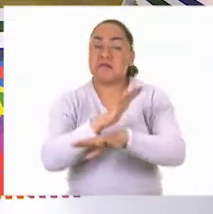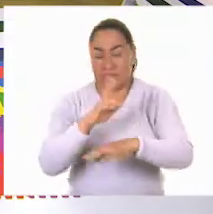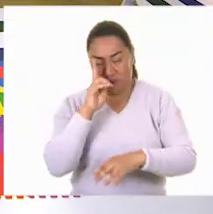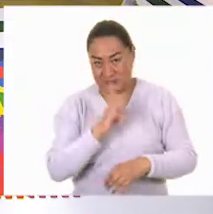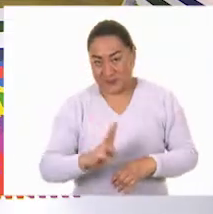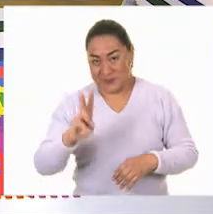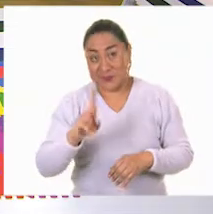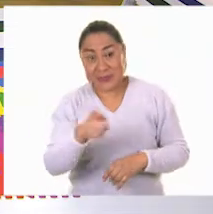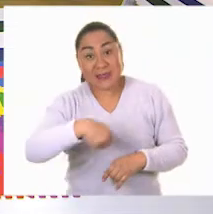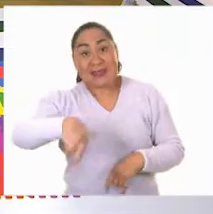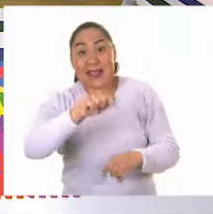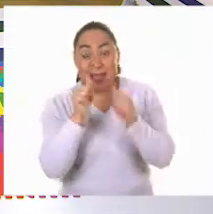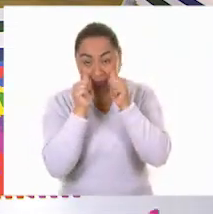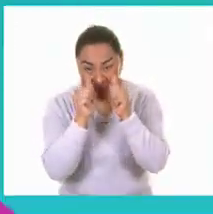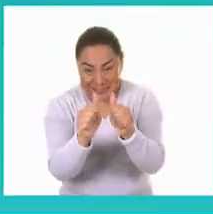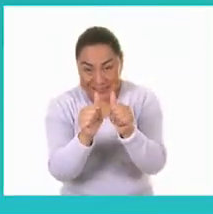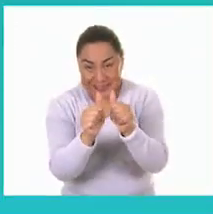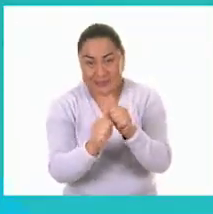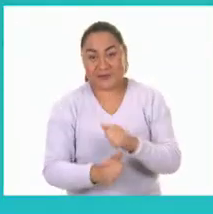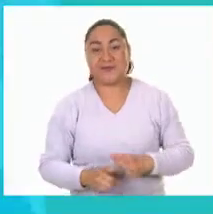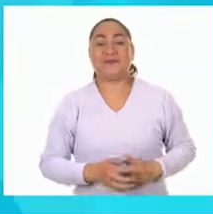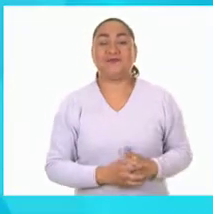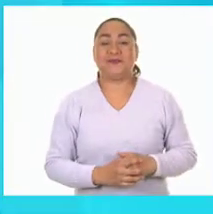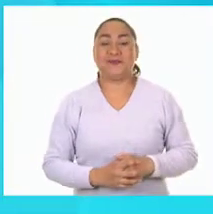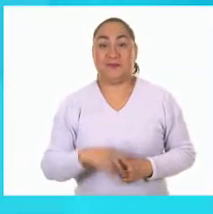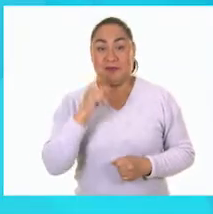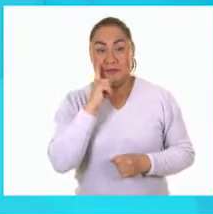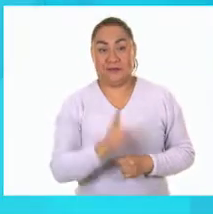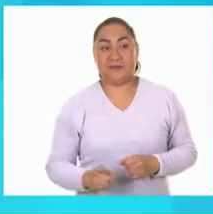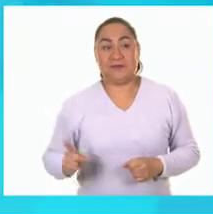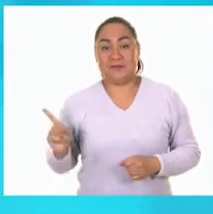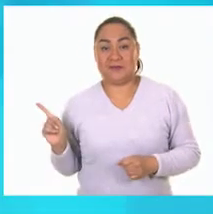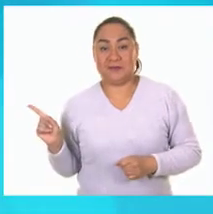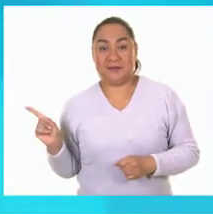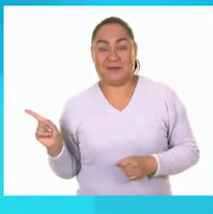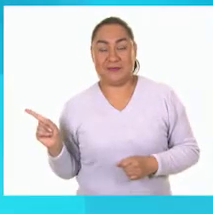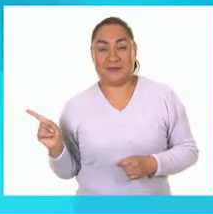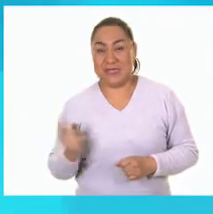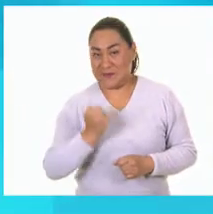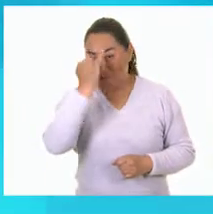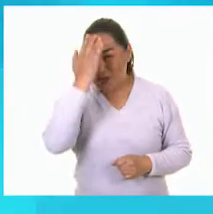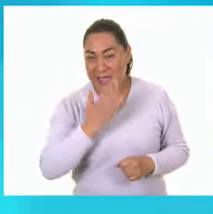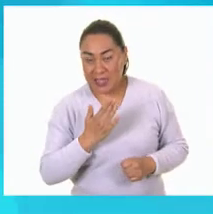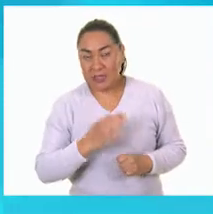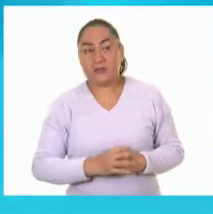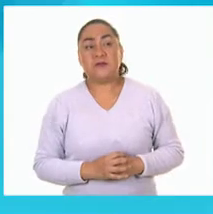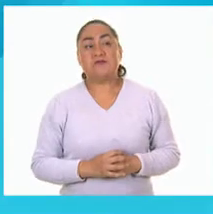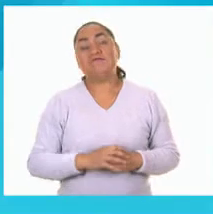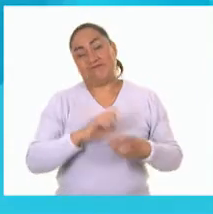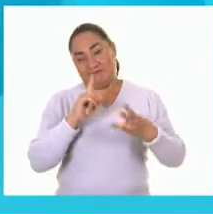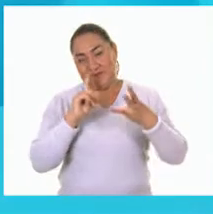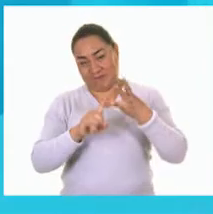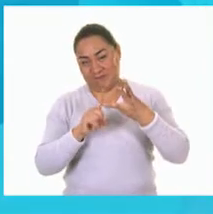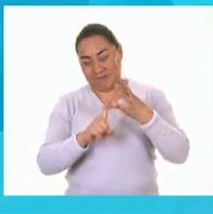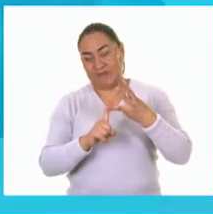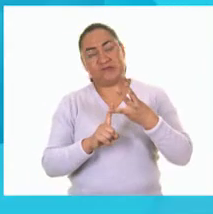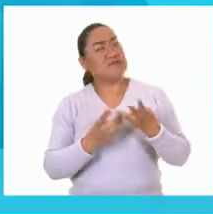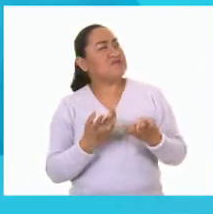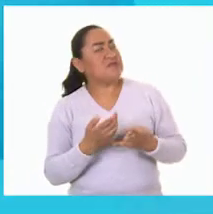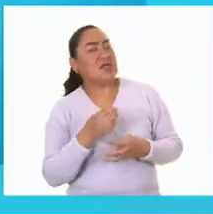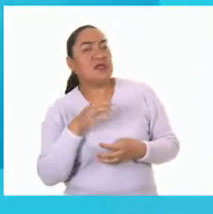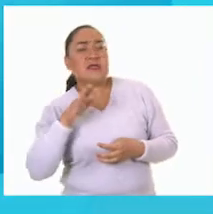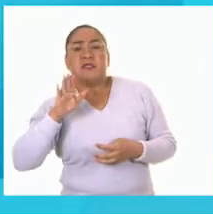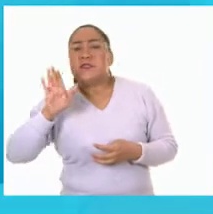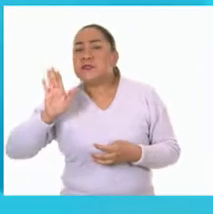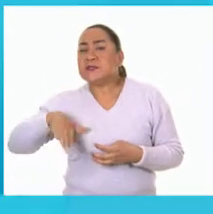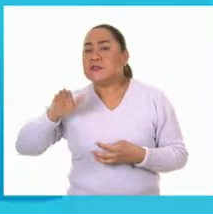Pongamos mucha atención. Pongan atención en su pantalla. Va a aparecer una imagen y es un tercer elemento. Eric, ¿nos quieres